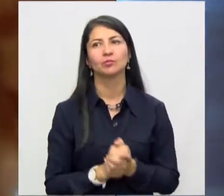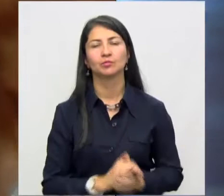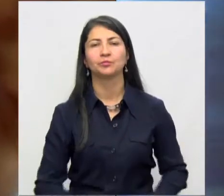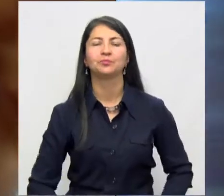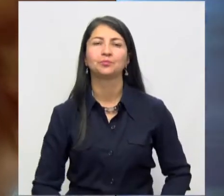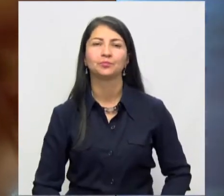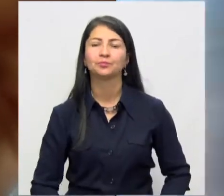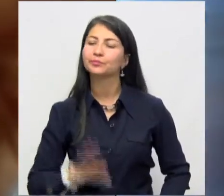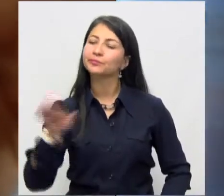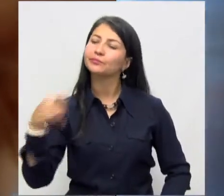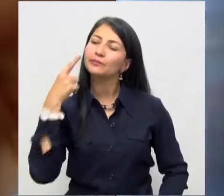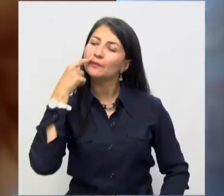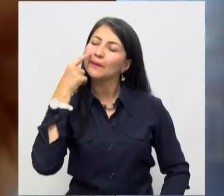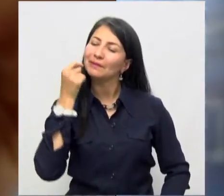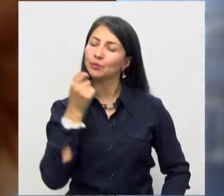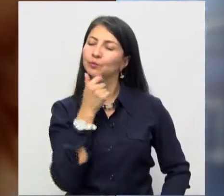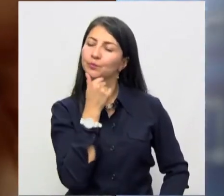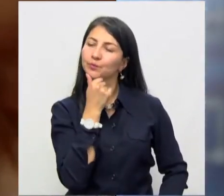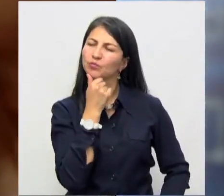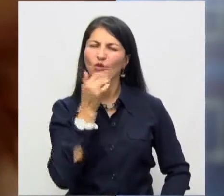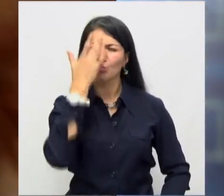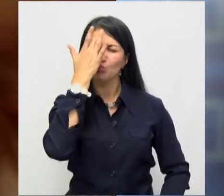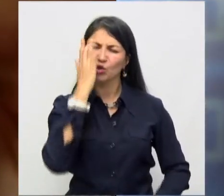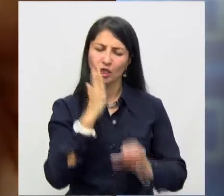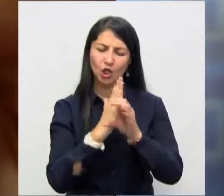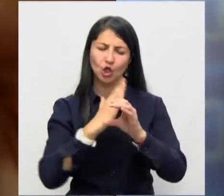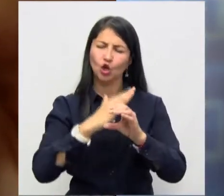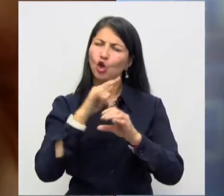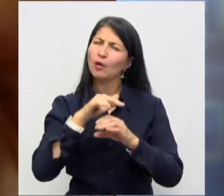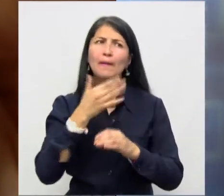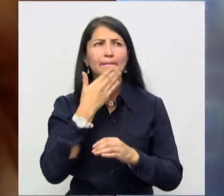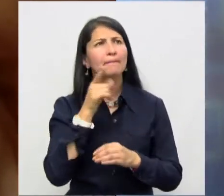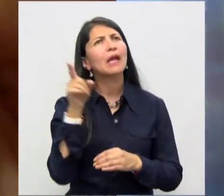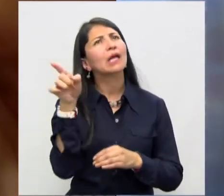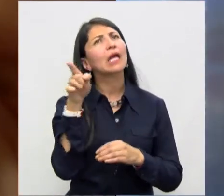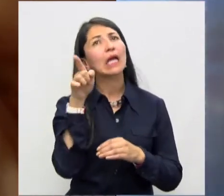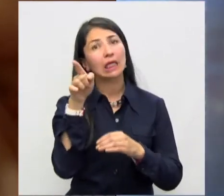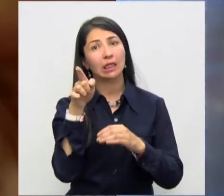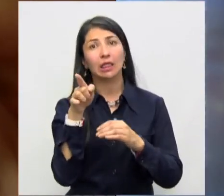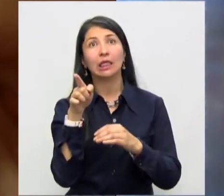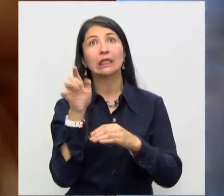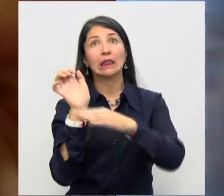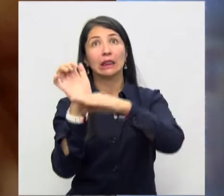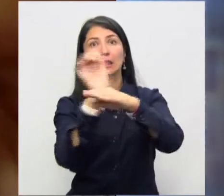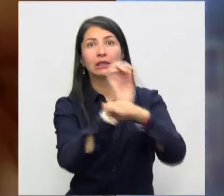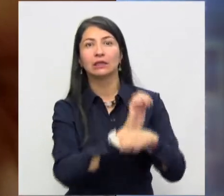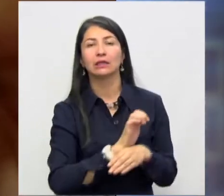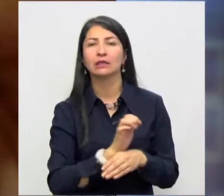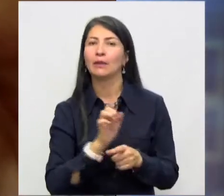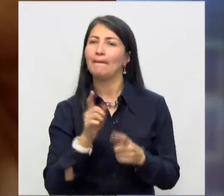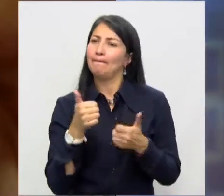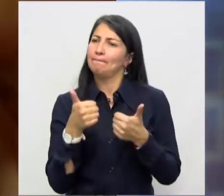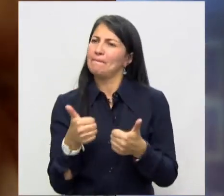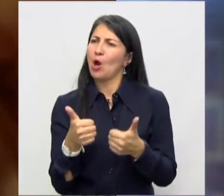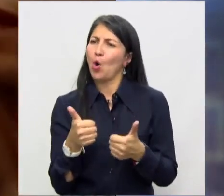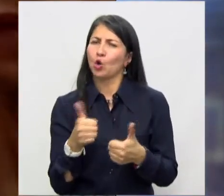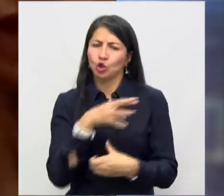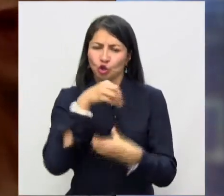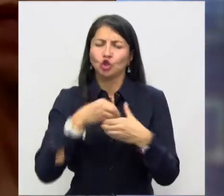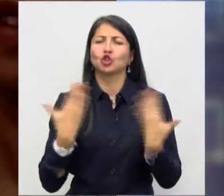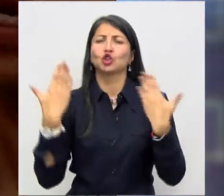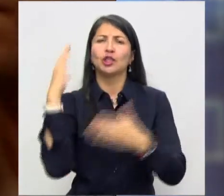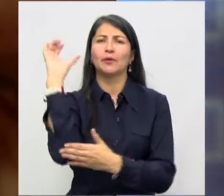Papito, ¿por qué la Contraloría es una de las entidades buenas para el país?